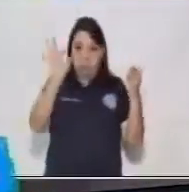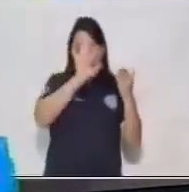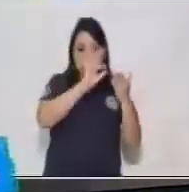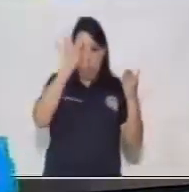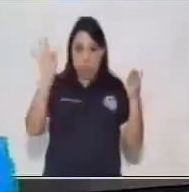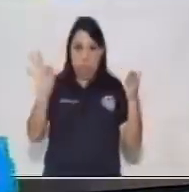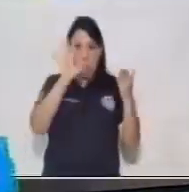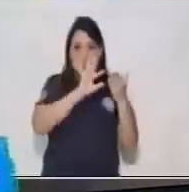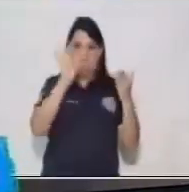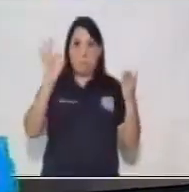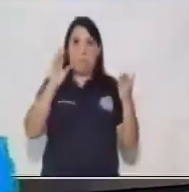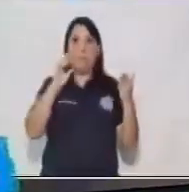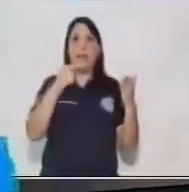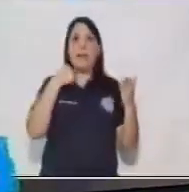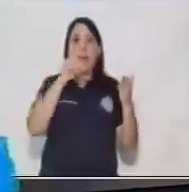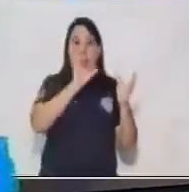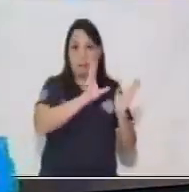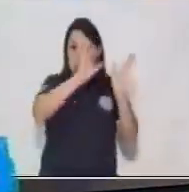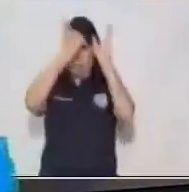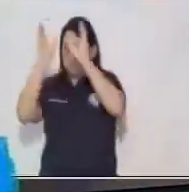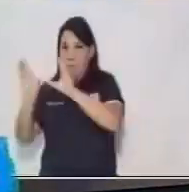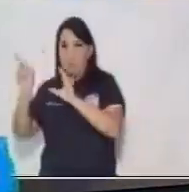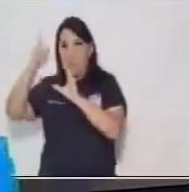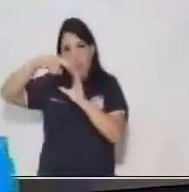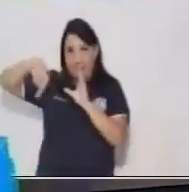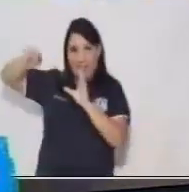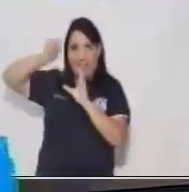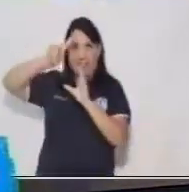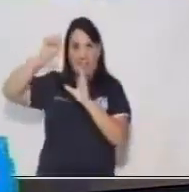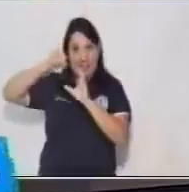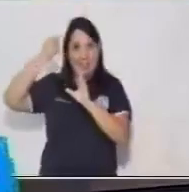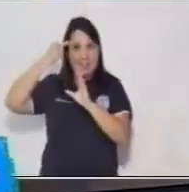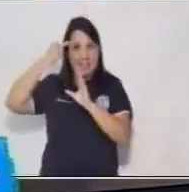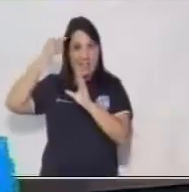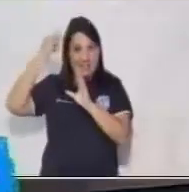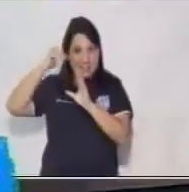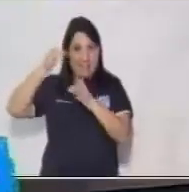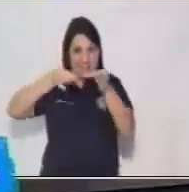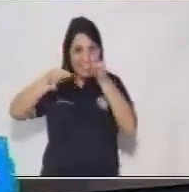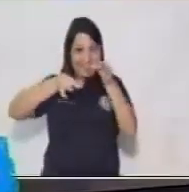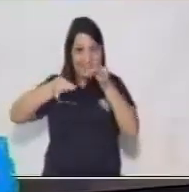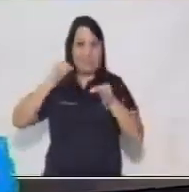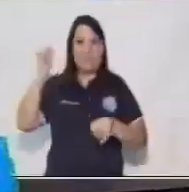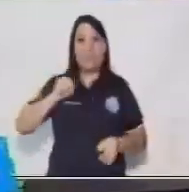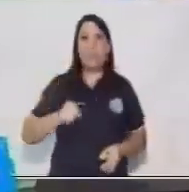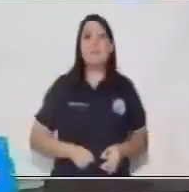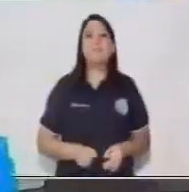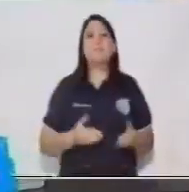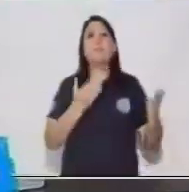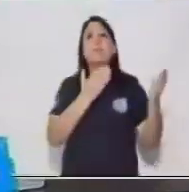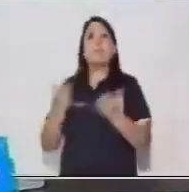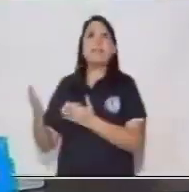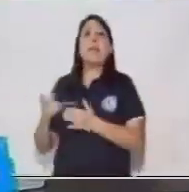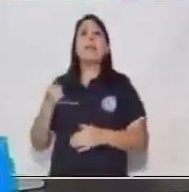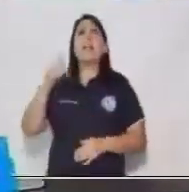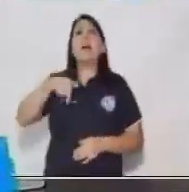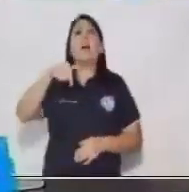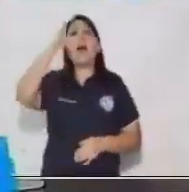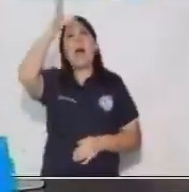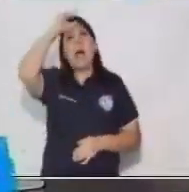para poderlo trasladar a tu diagrama. Muy bien, ¿qué aprendimos hoy?